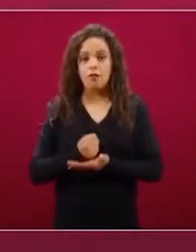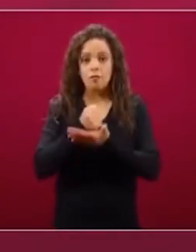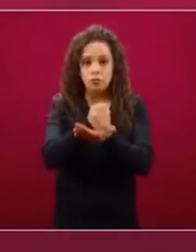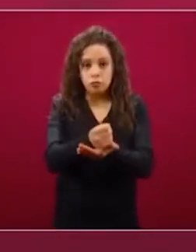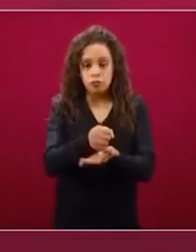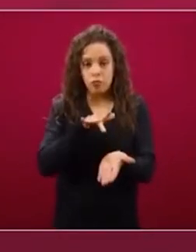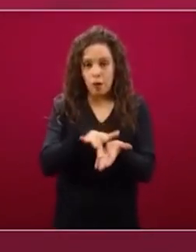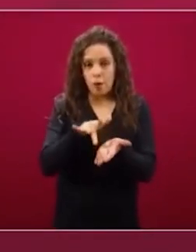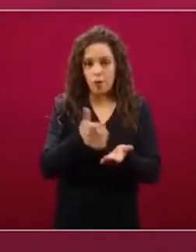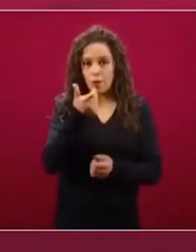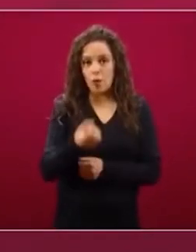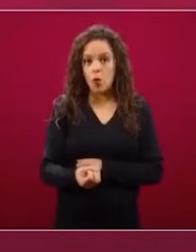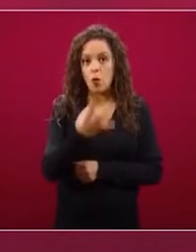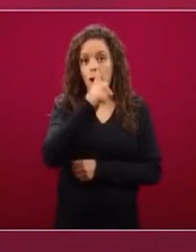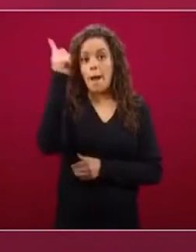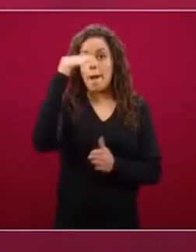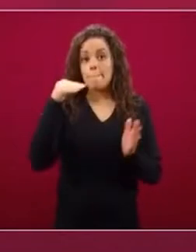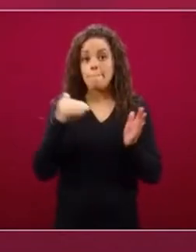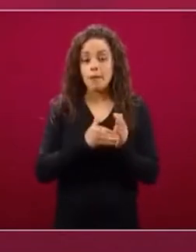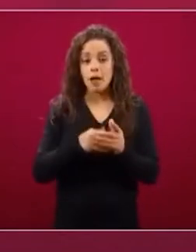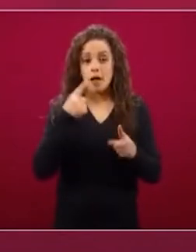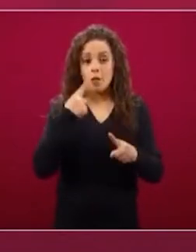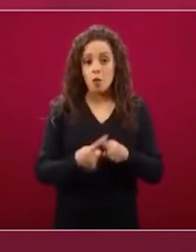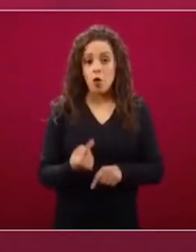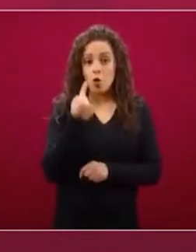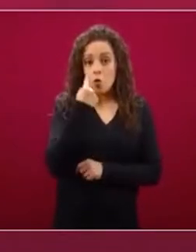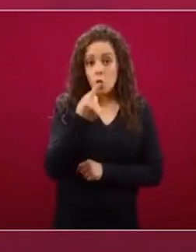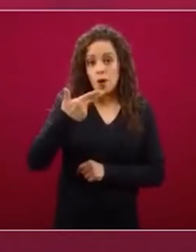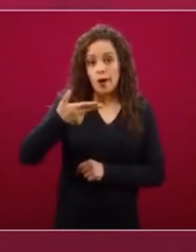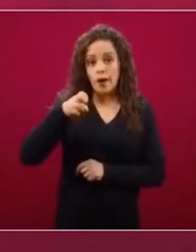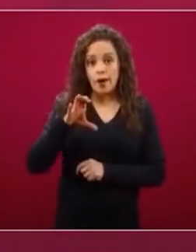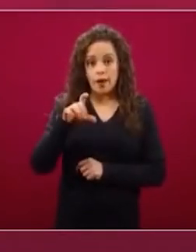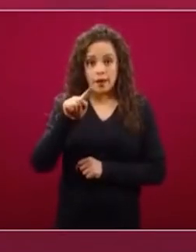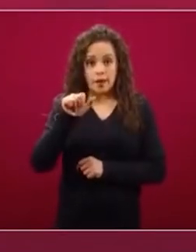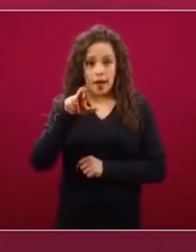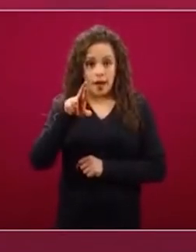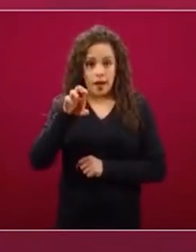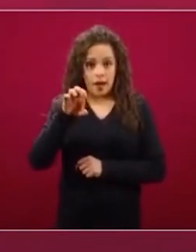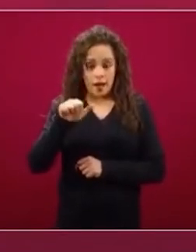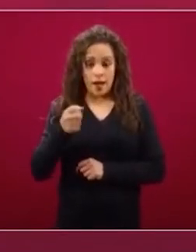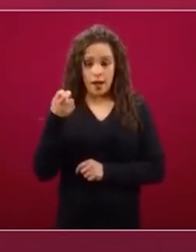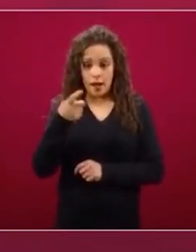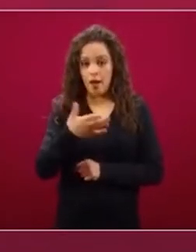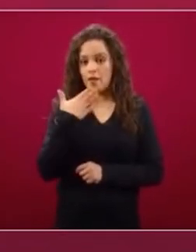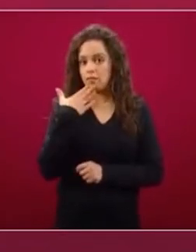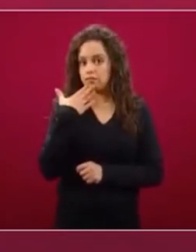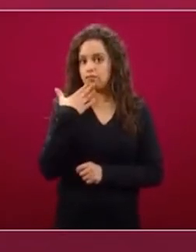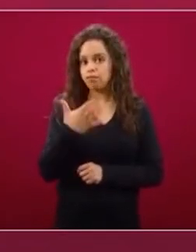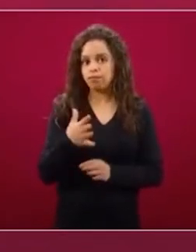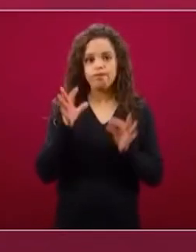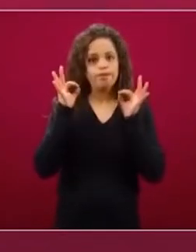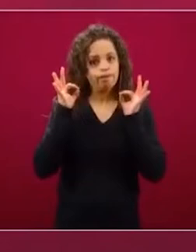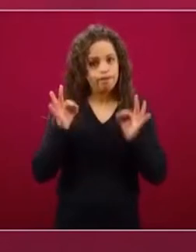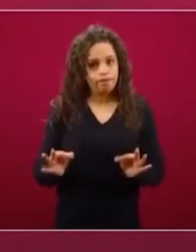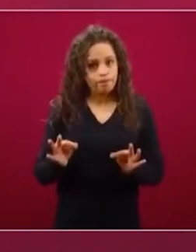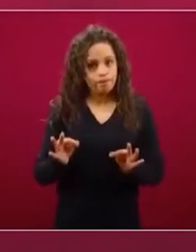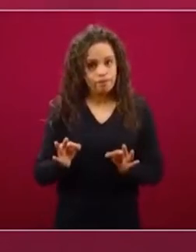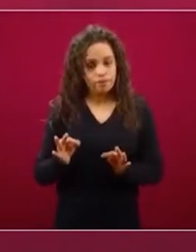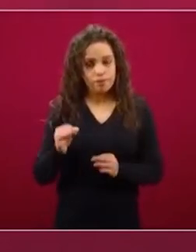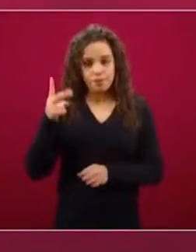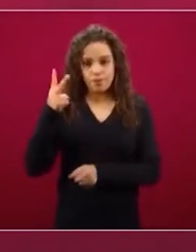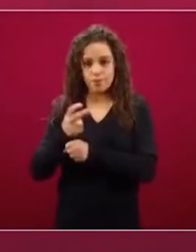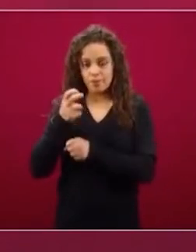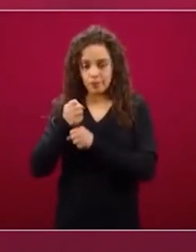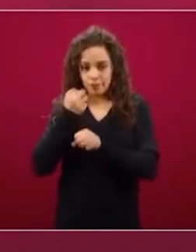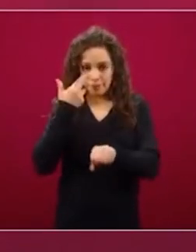pesos por hectárea y esto se les está dando de una forma muy eficiente. Ya el subsecretario Víctor Suárez dará